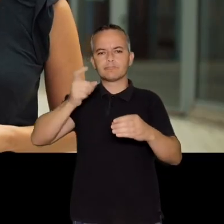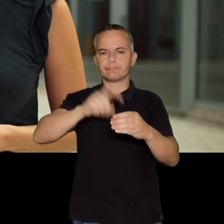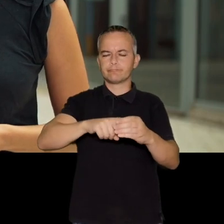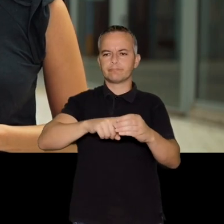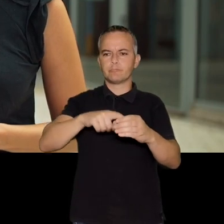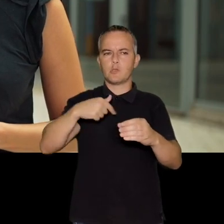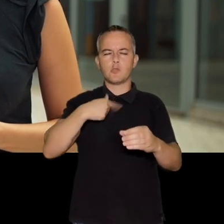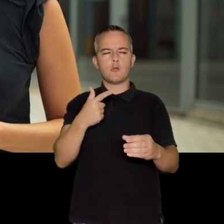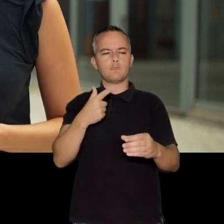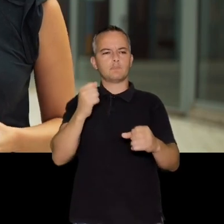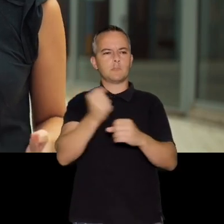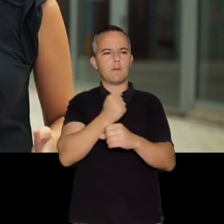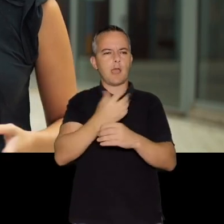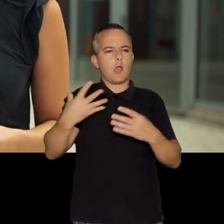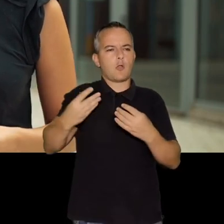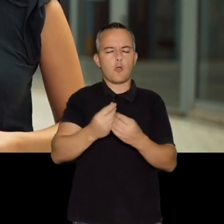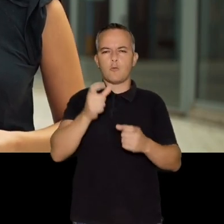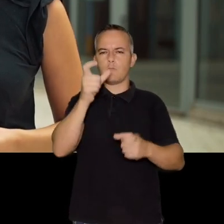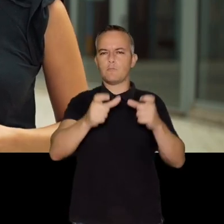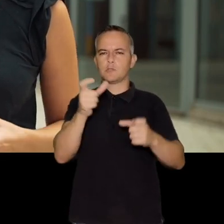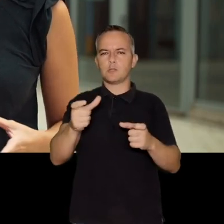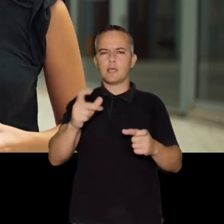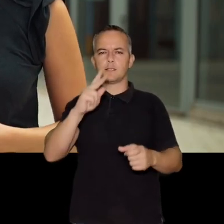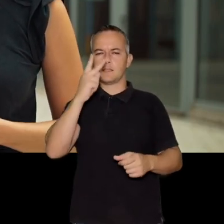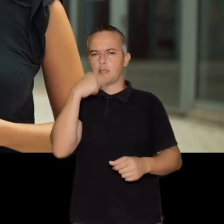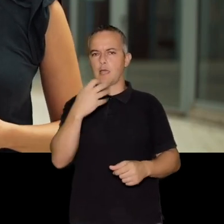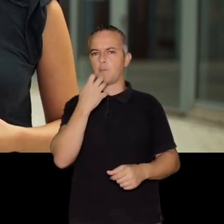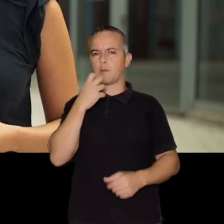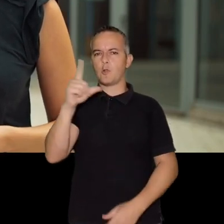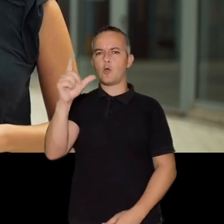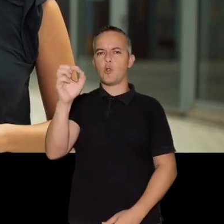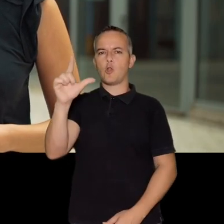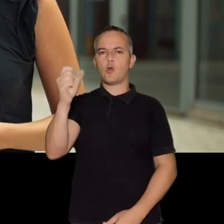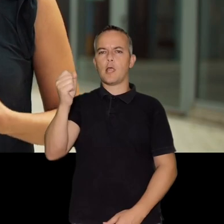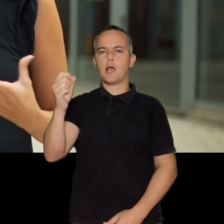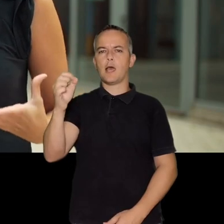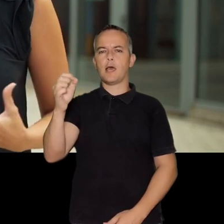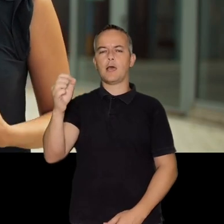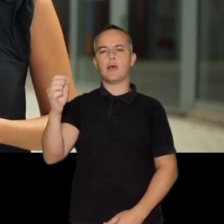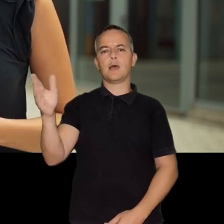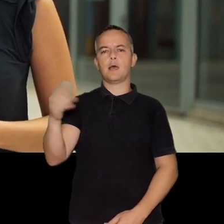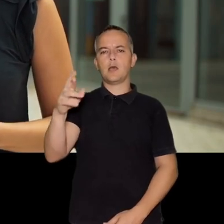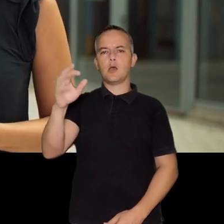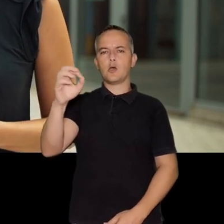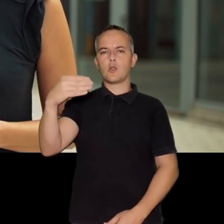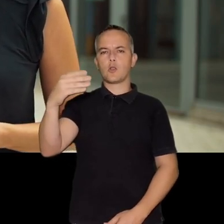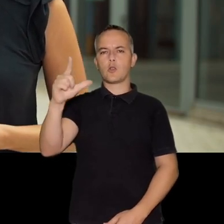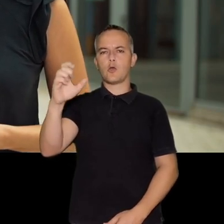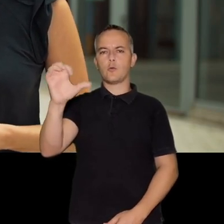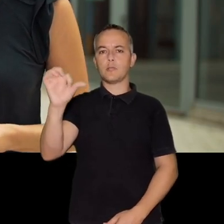proyectos que quería trabajar con una persona ciega como Lola Robles porque la actriz era ciega,